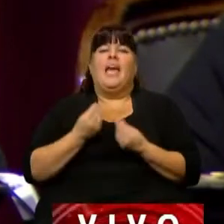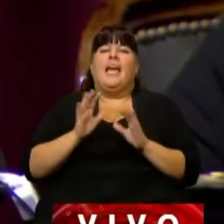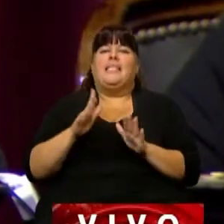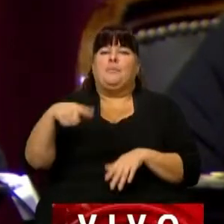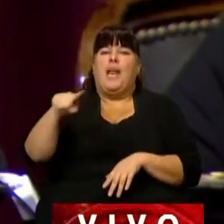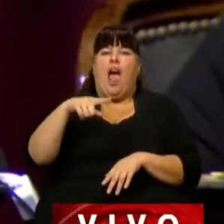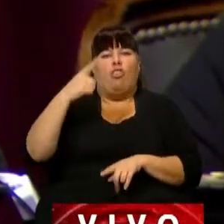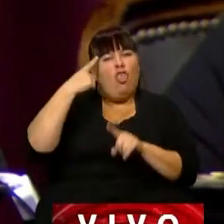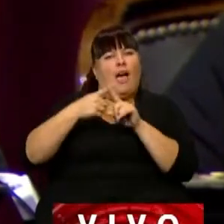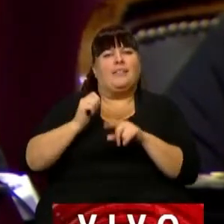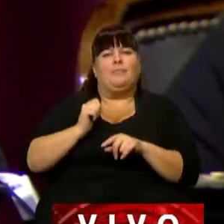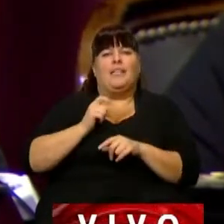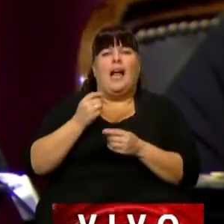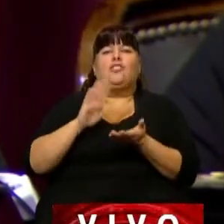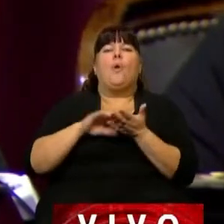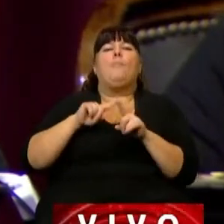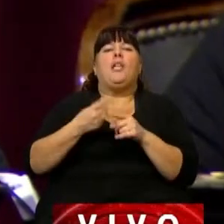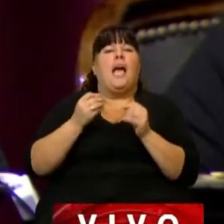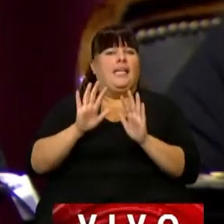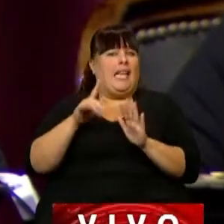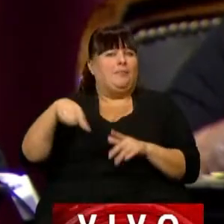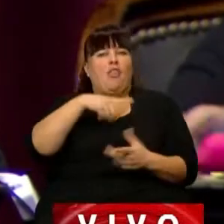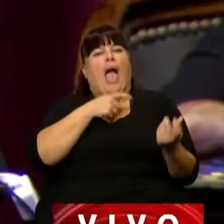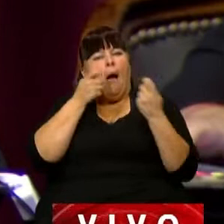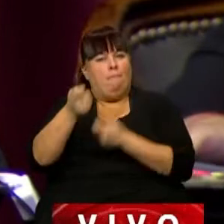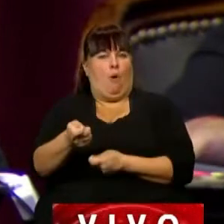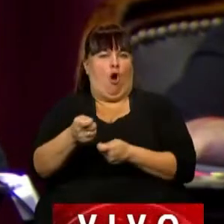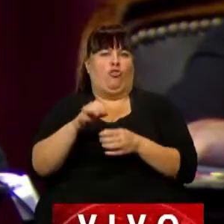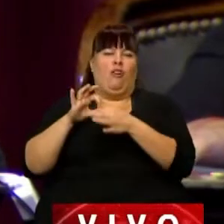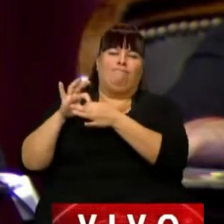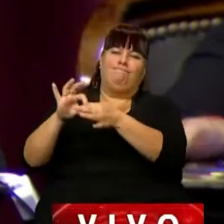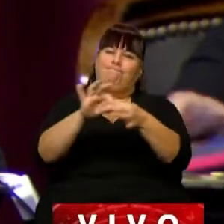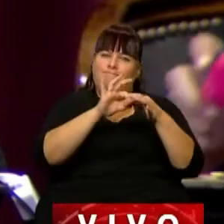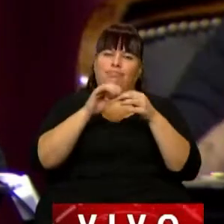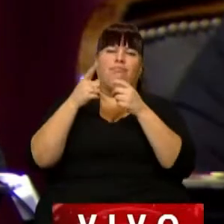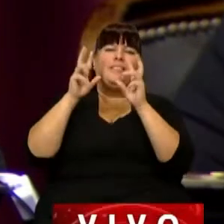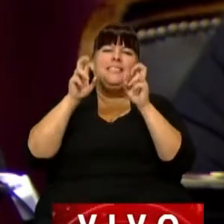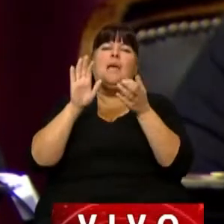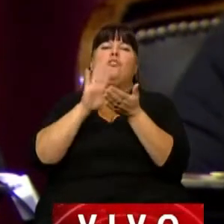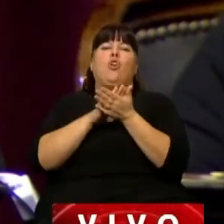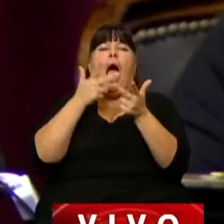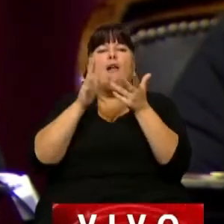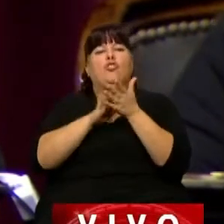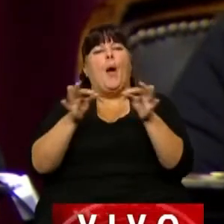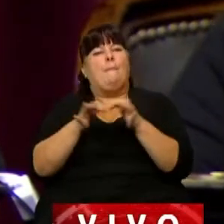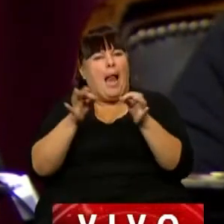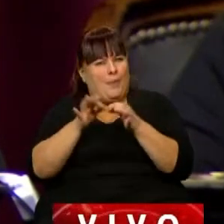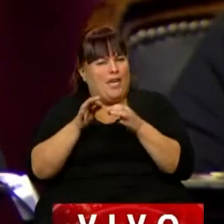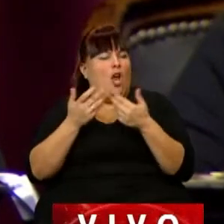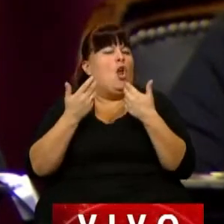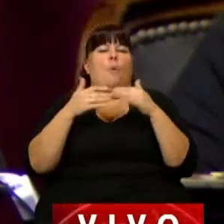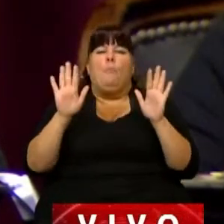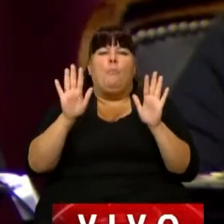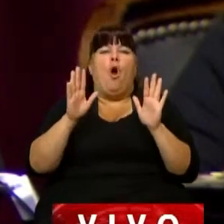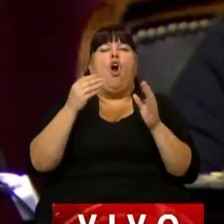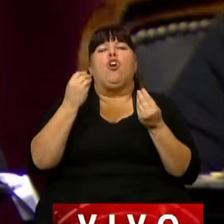los veteranos de la política? ¿Esperan acompañamiento? ¿Esperan unidad de concepto a la hora de hablar de Malvinas más allá